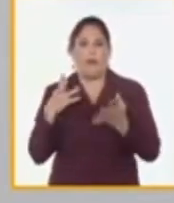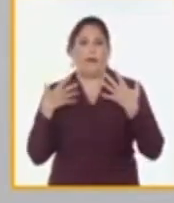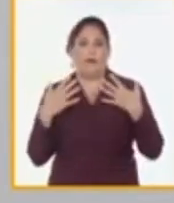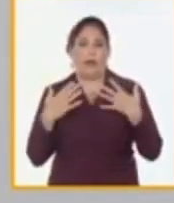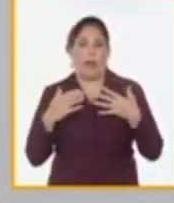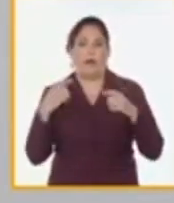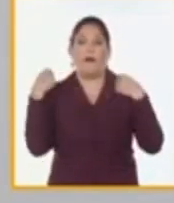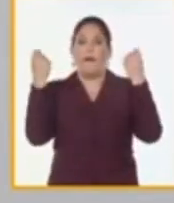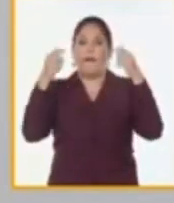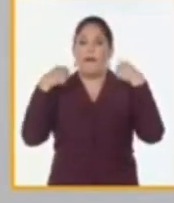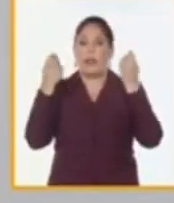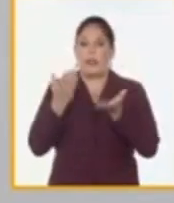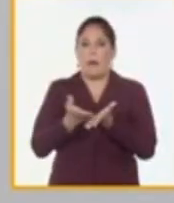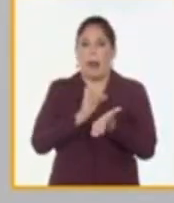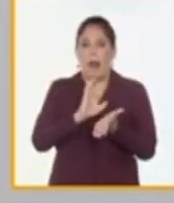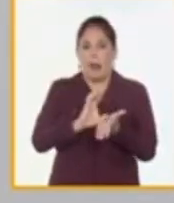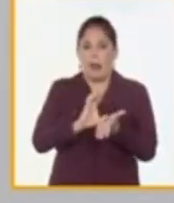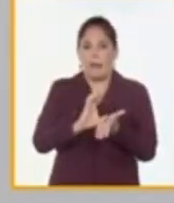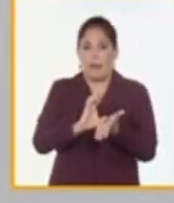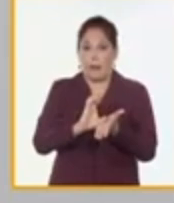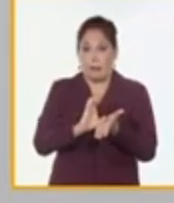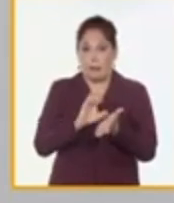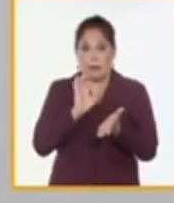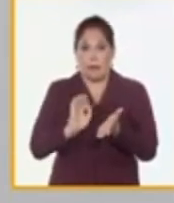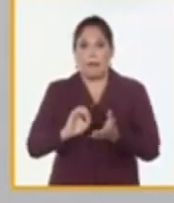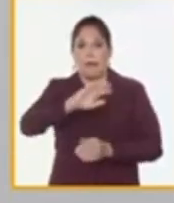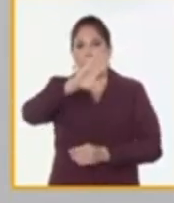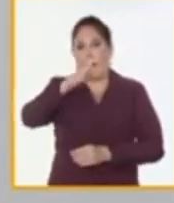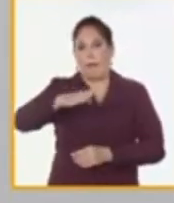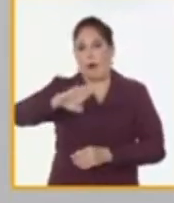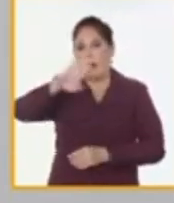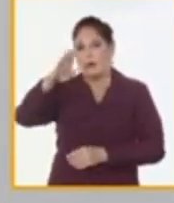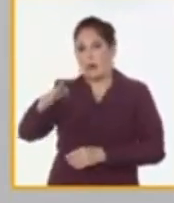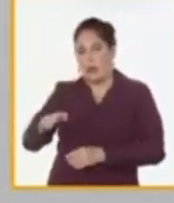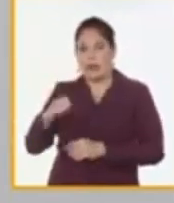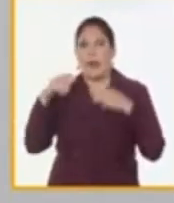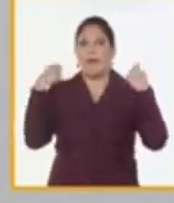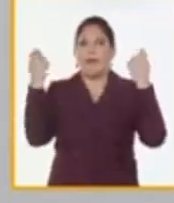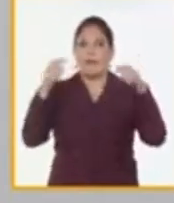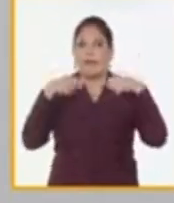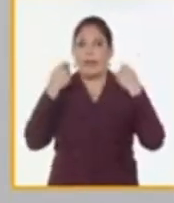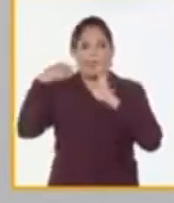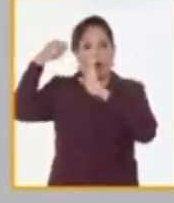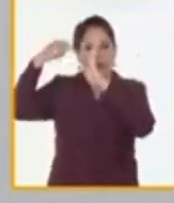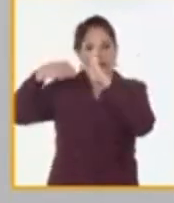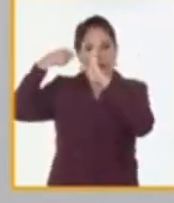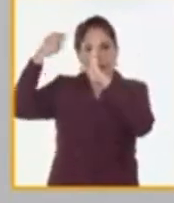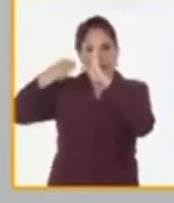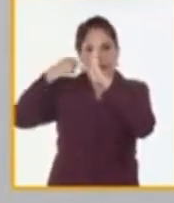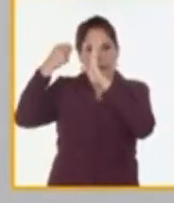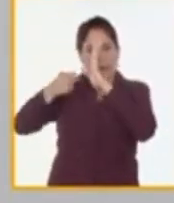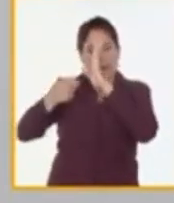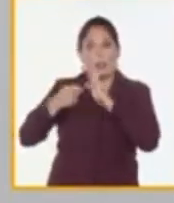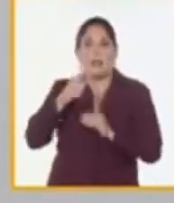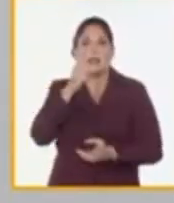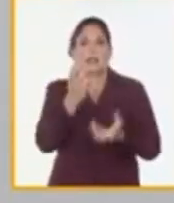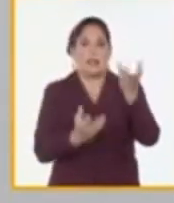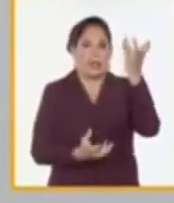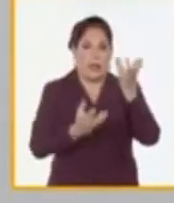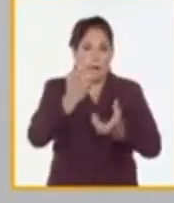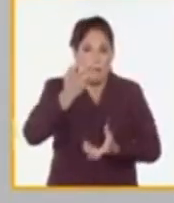el festival del libro en la montaña, el festival de cine que tendrá edición en Cienfuegos,